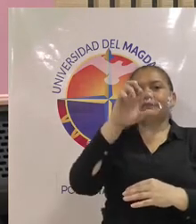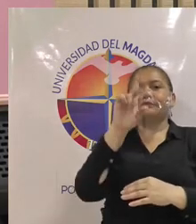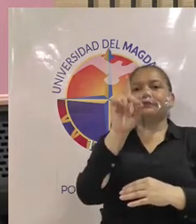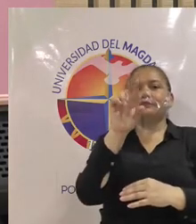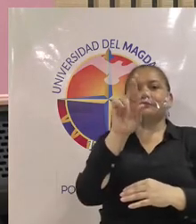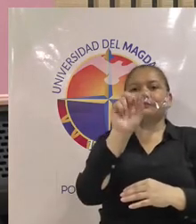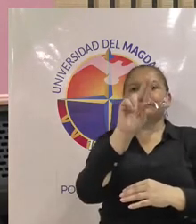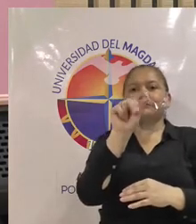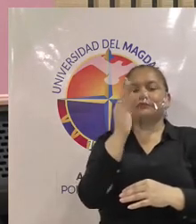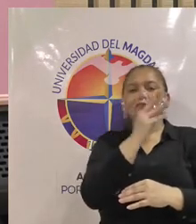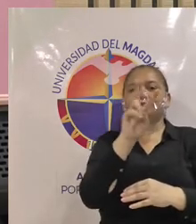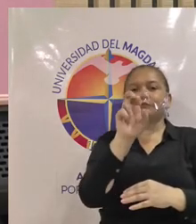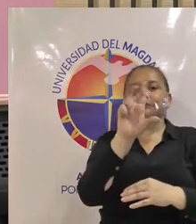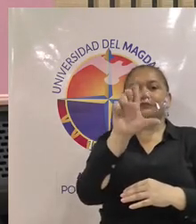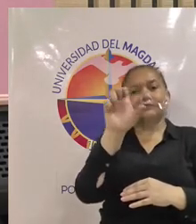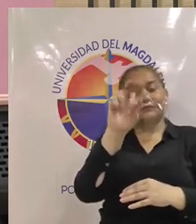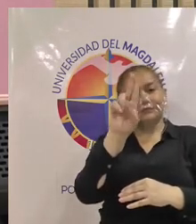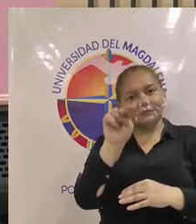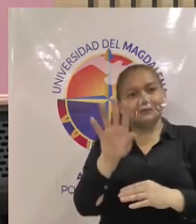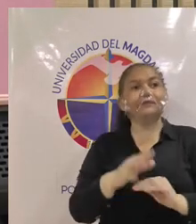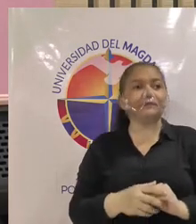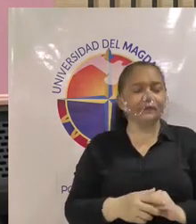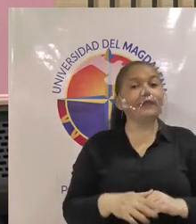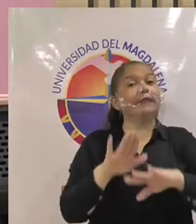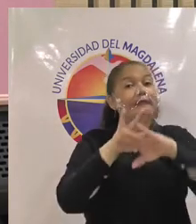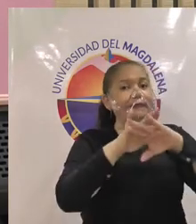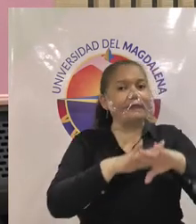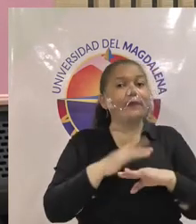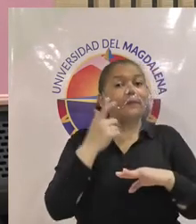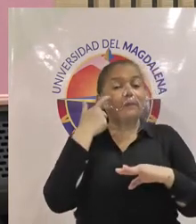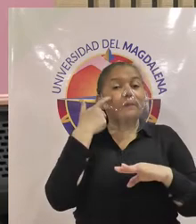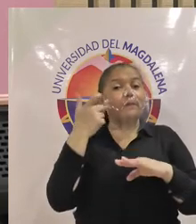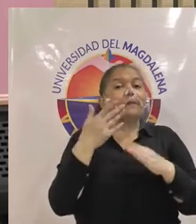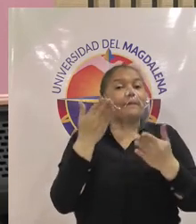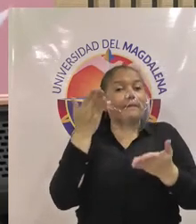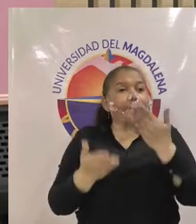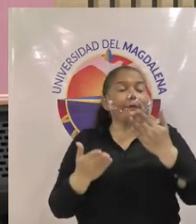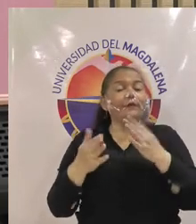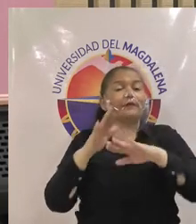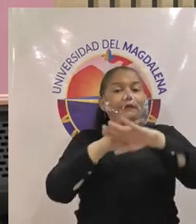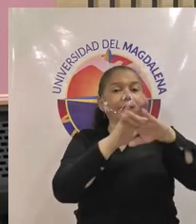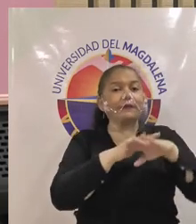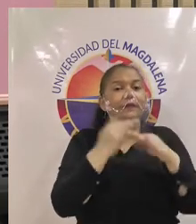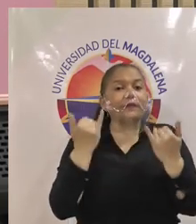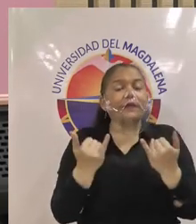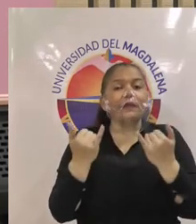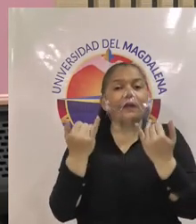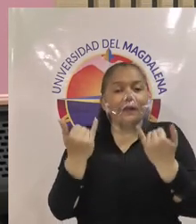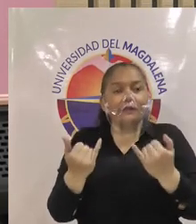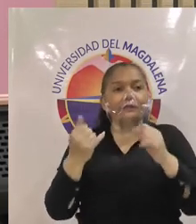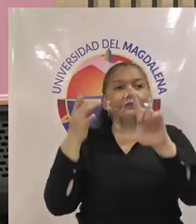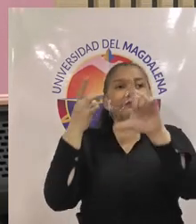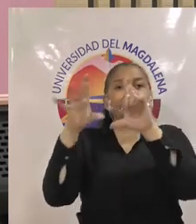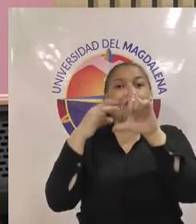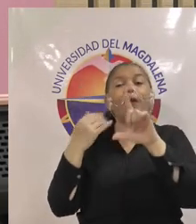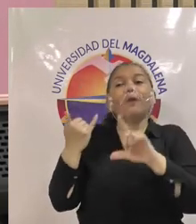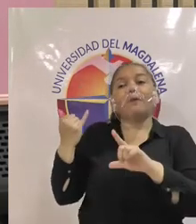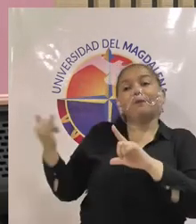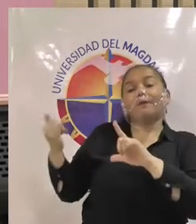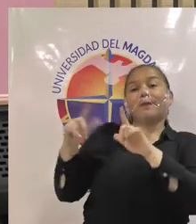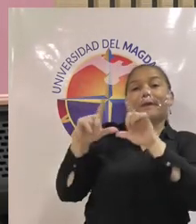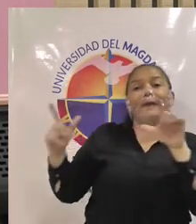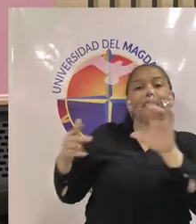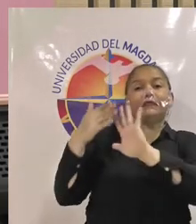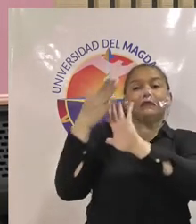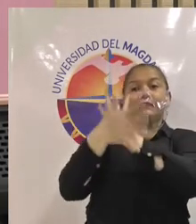advertir o más bien reconocer que en esta transmisión a través de las redes virtuales contamos con el lenguaje de seña